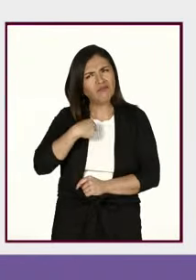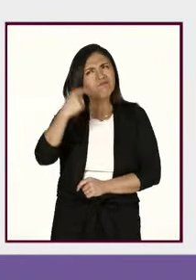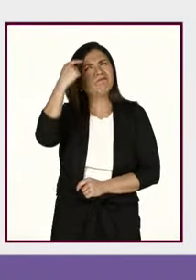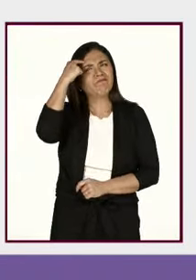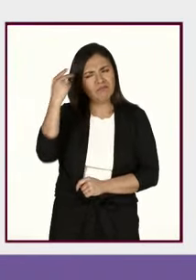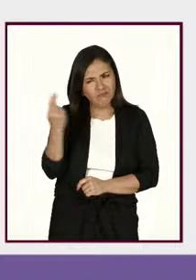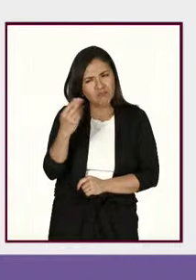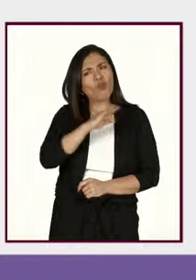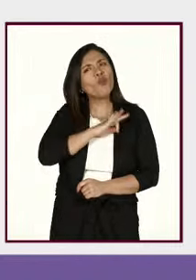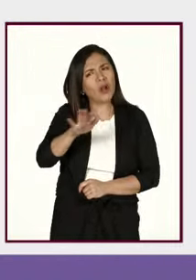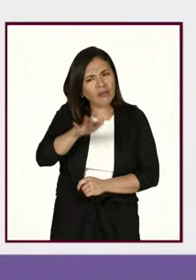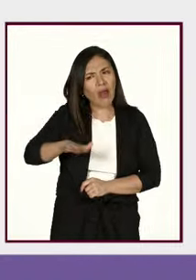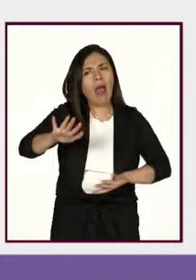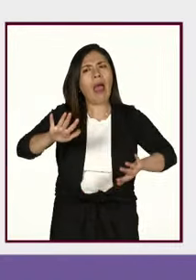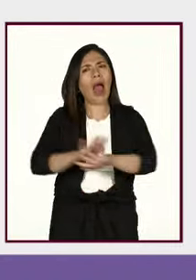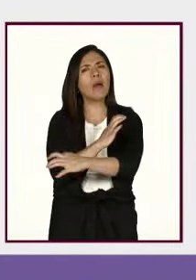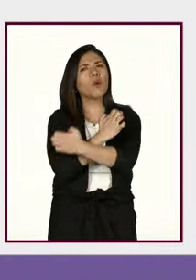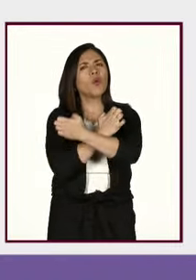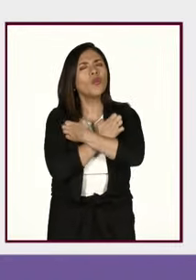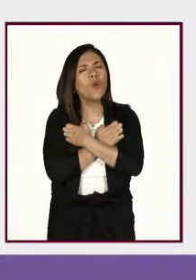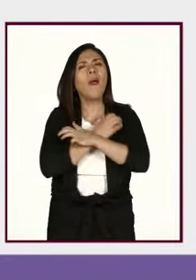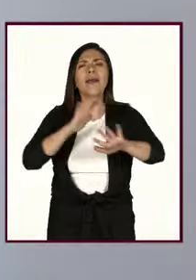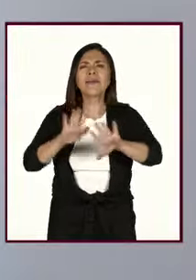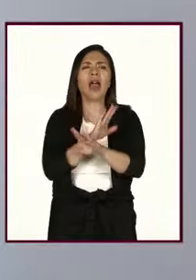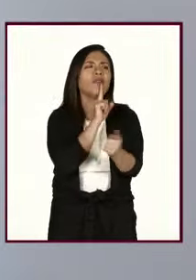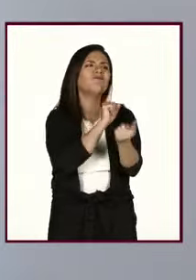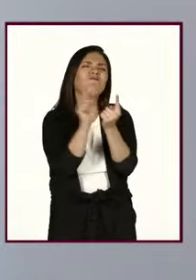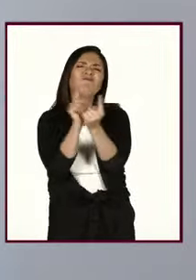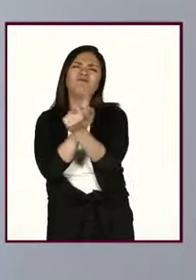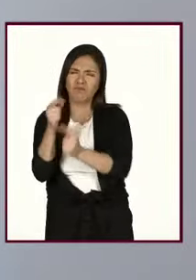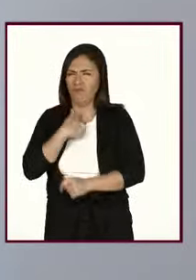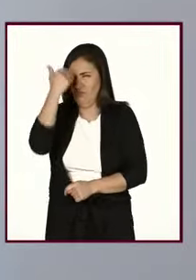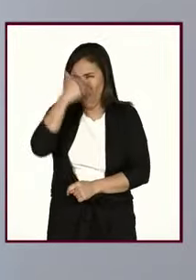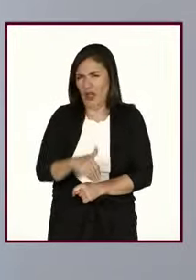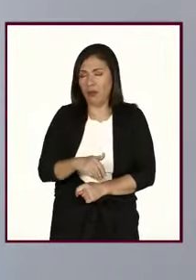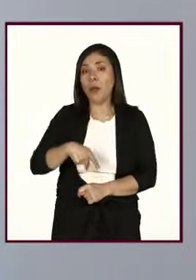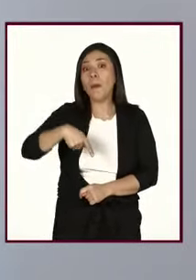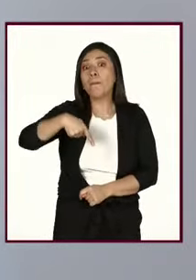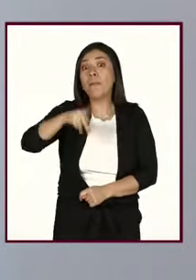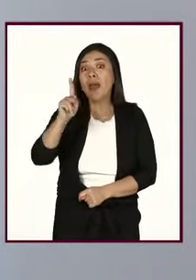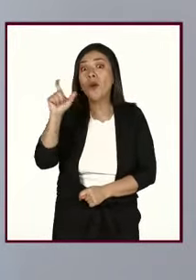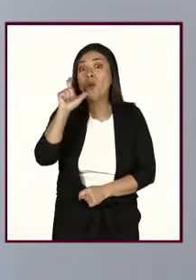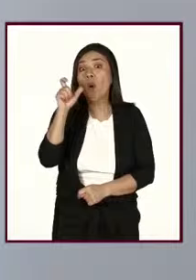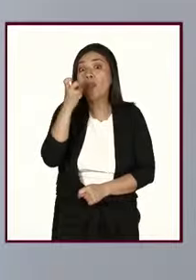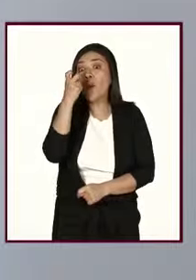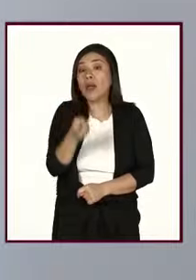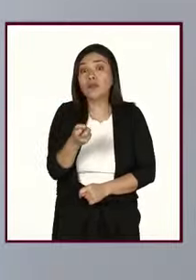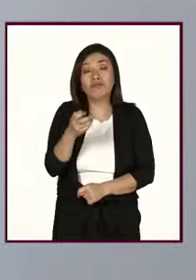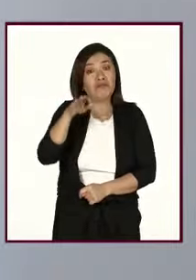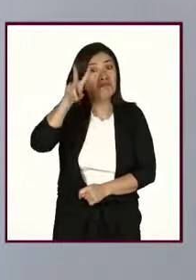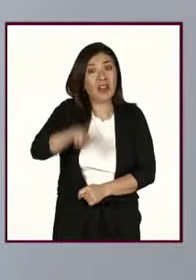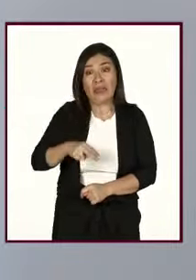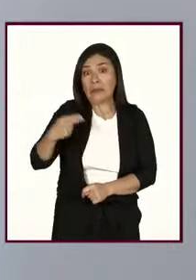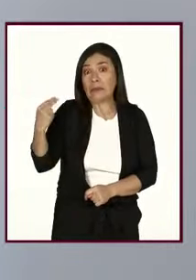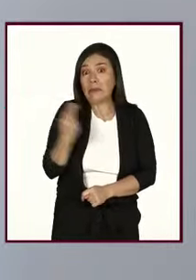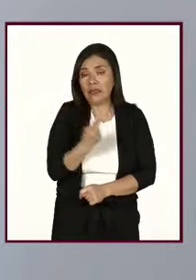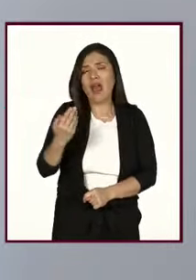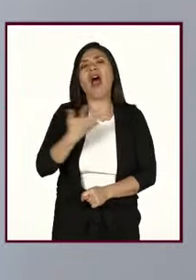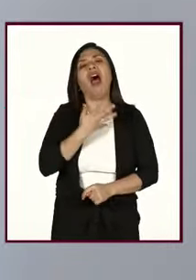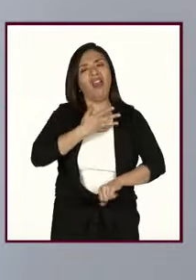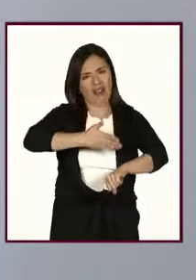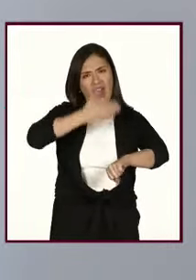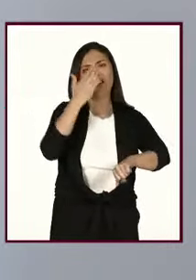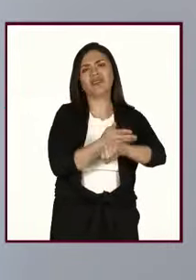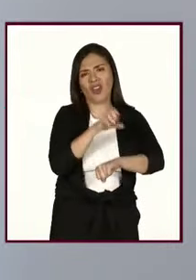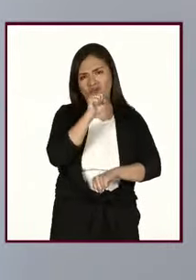reeducarse y que puede relacionarse de una manera diferente, pero para cuando la ocasión lo amerite tenemos un tipo penal.